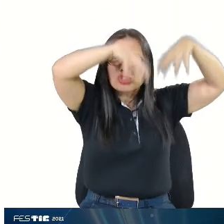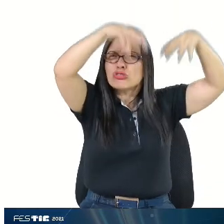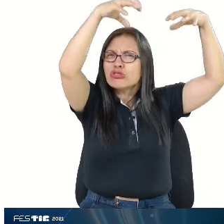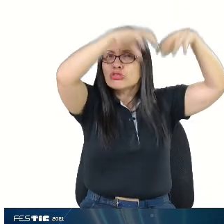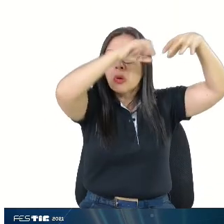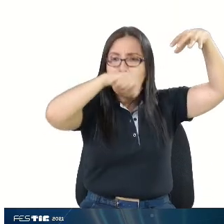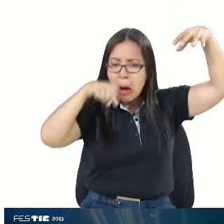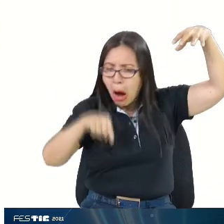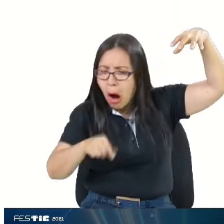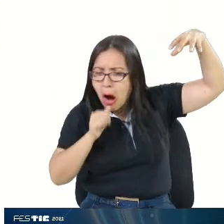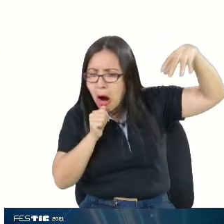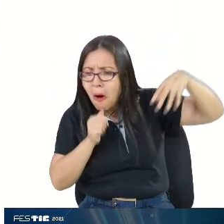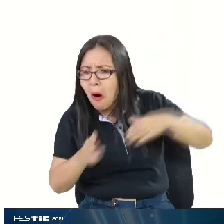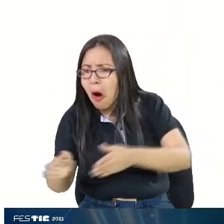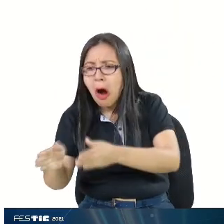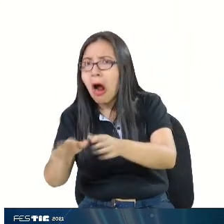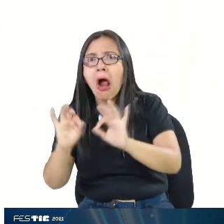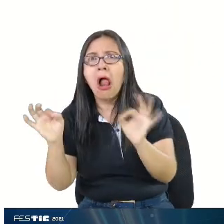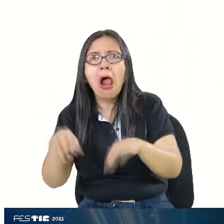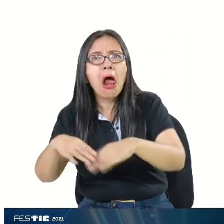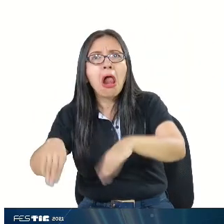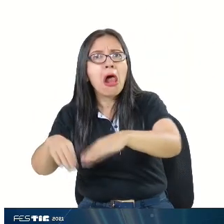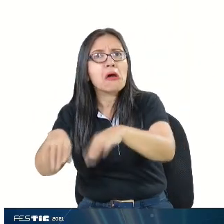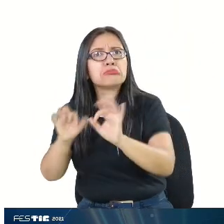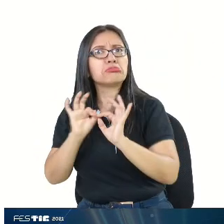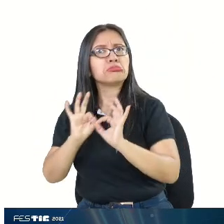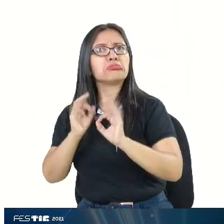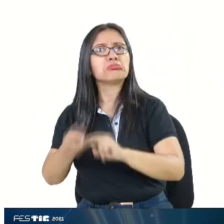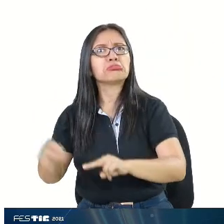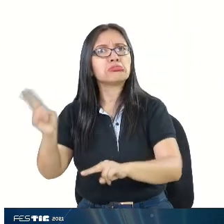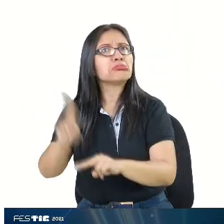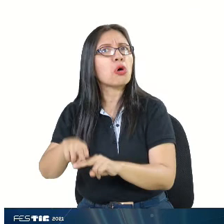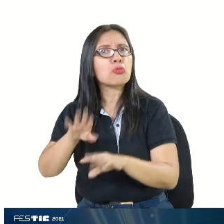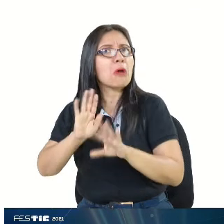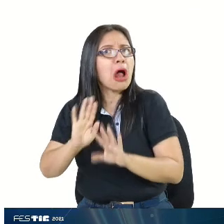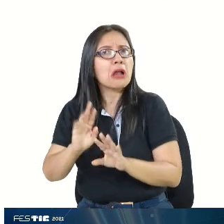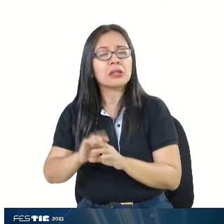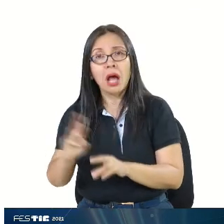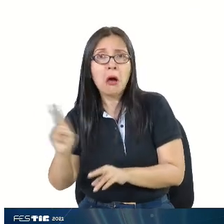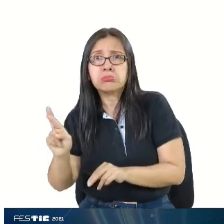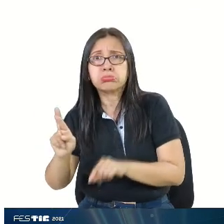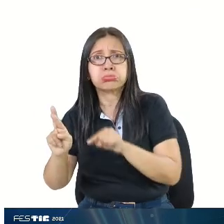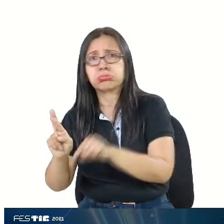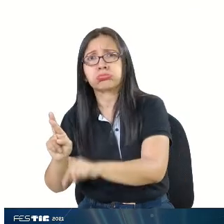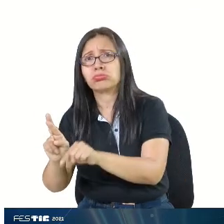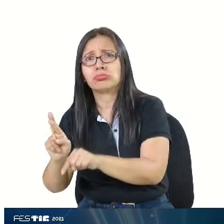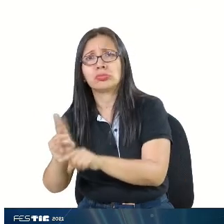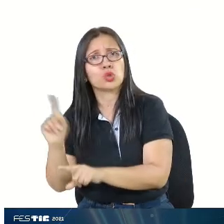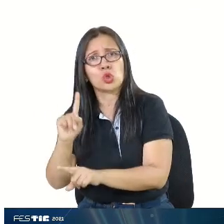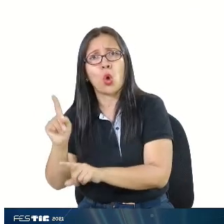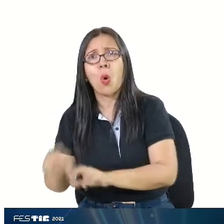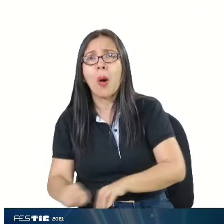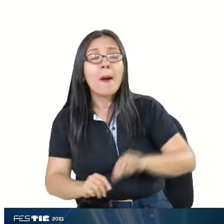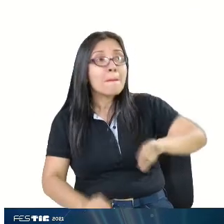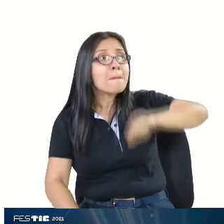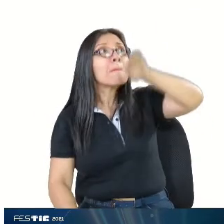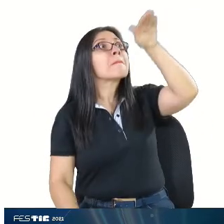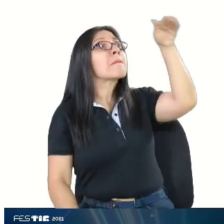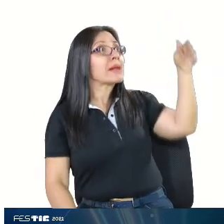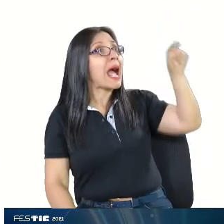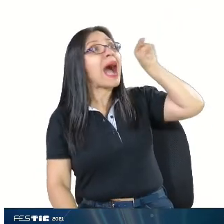cómo identificar una estación que nos diga cómo va el nivel del río Aguacatal. Sin embargo,